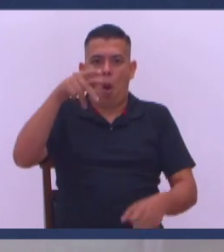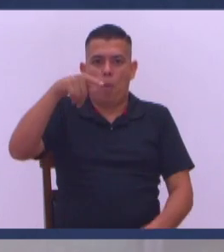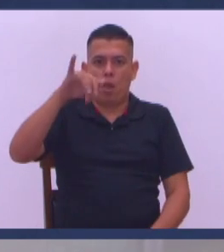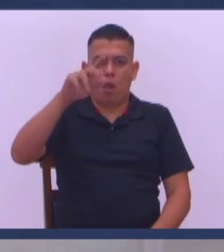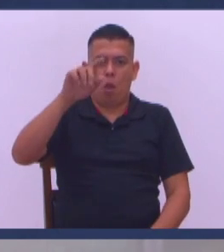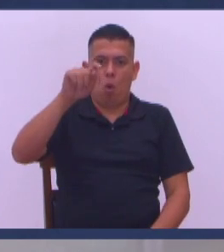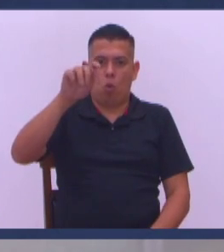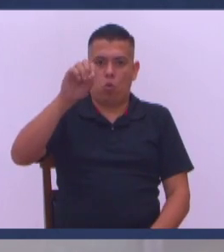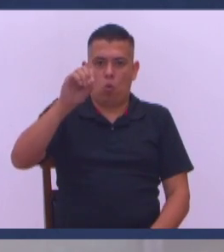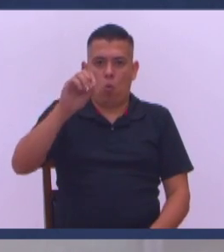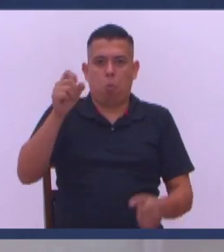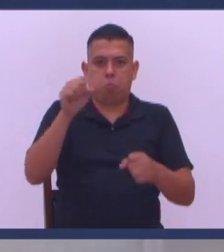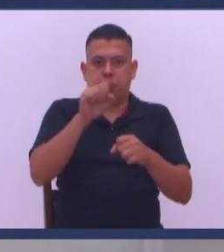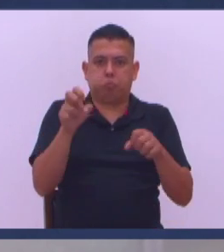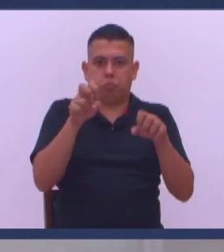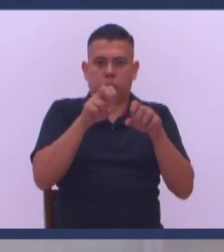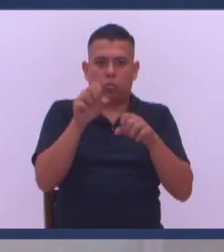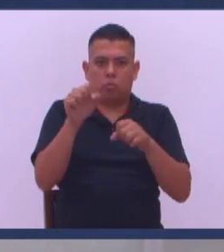yo?